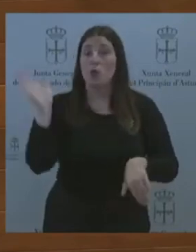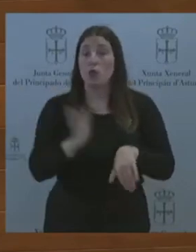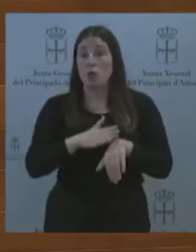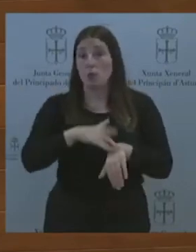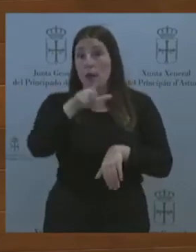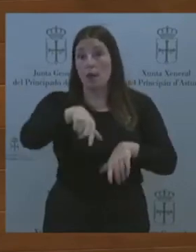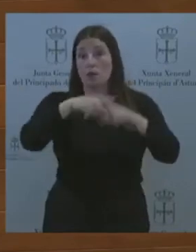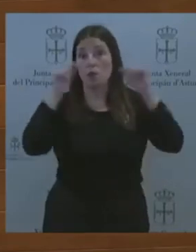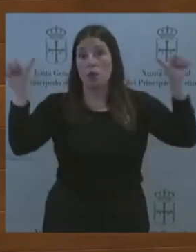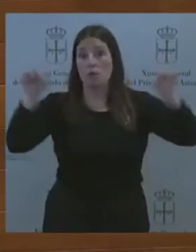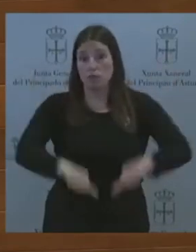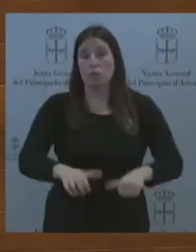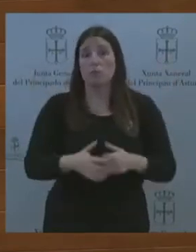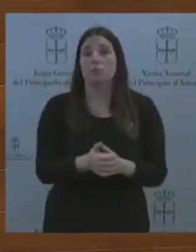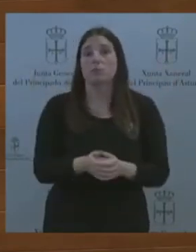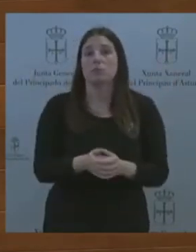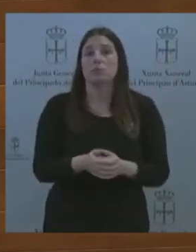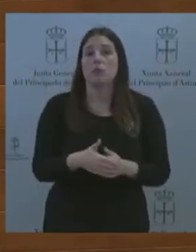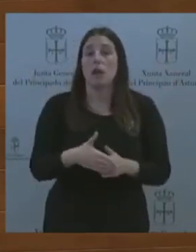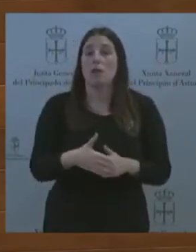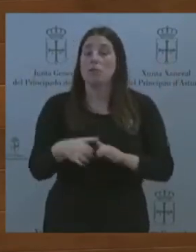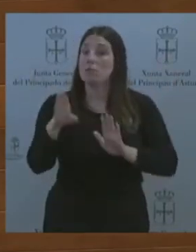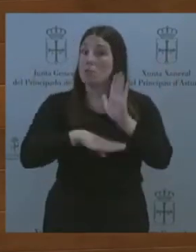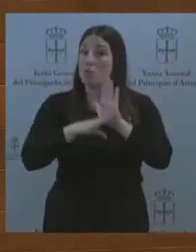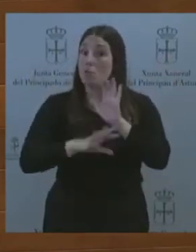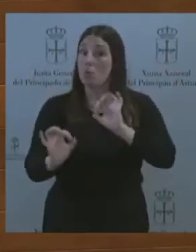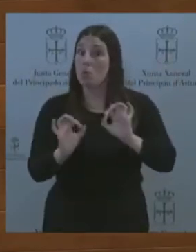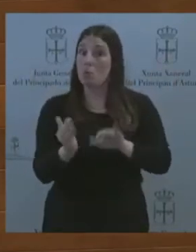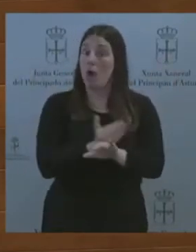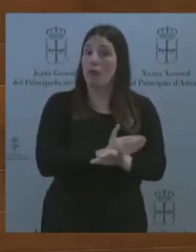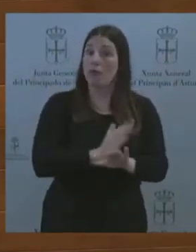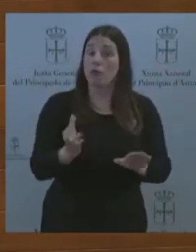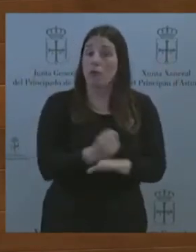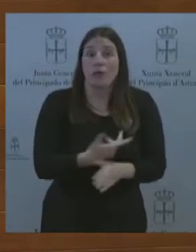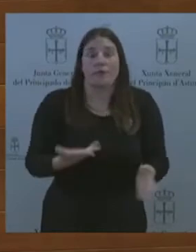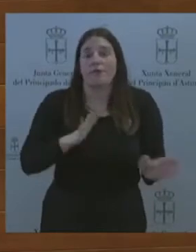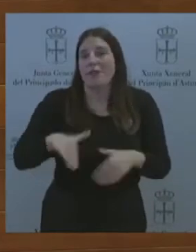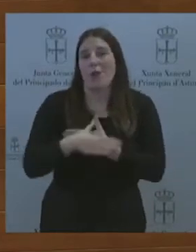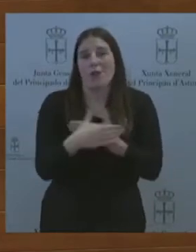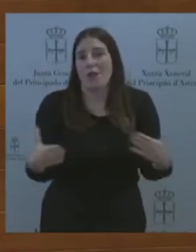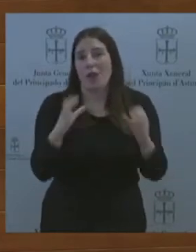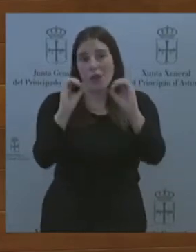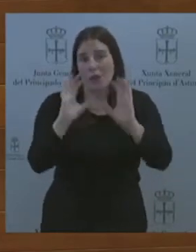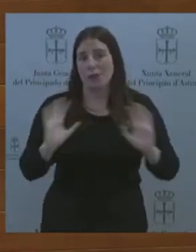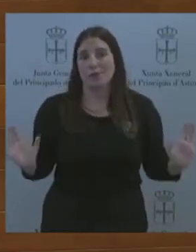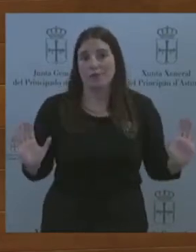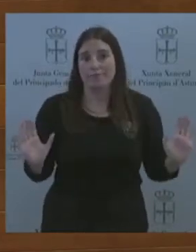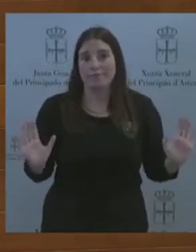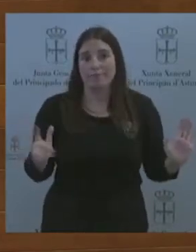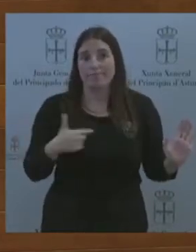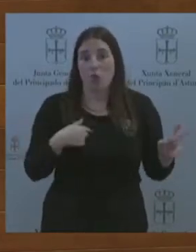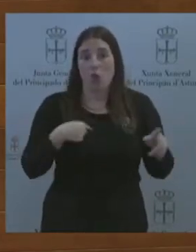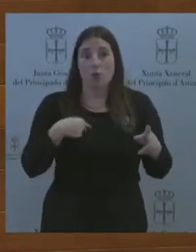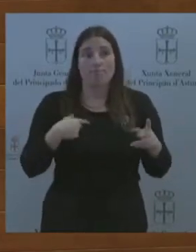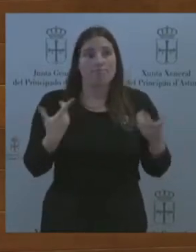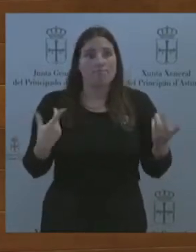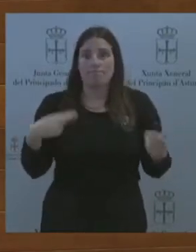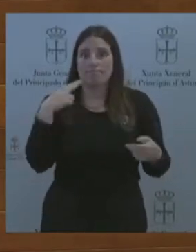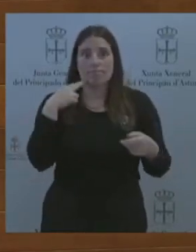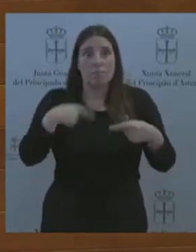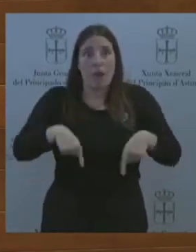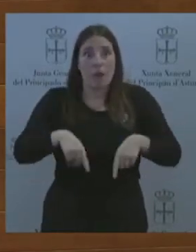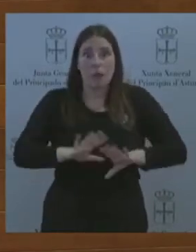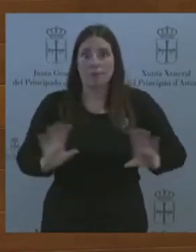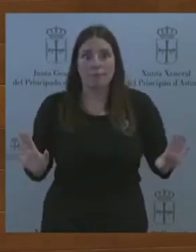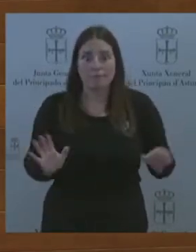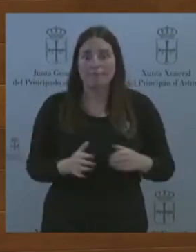Así que imposible darles crédito. Más bien, nos echamos a temblar, señorías. De sus promesas de priorizar soluciones para